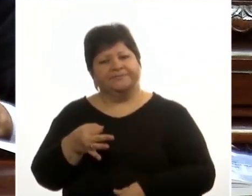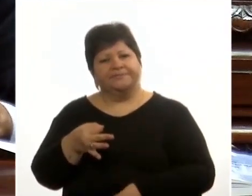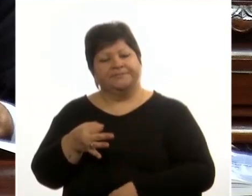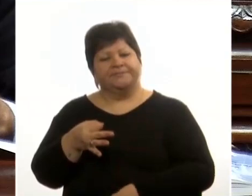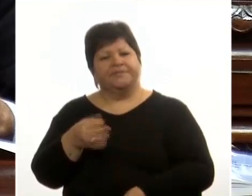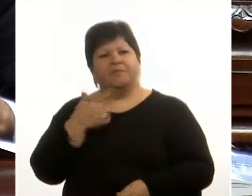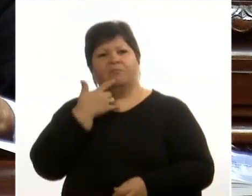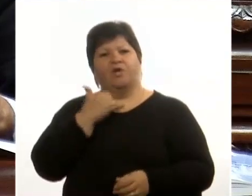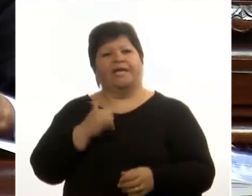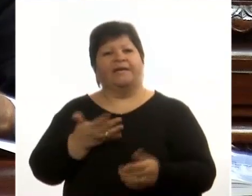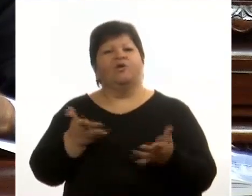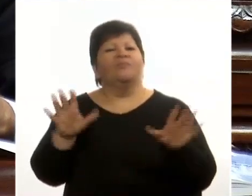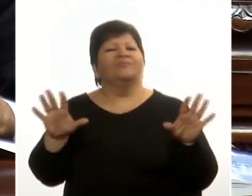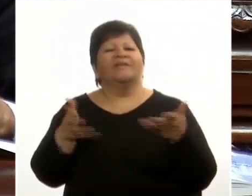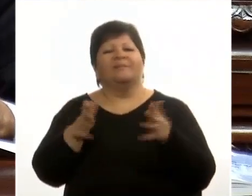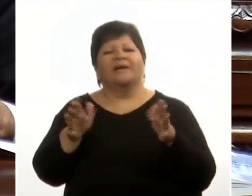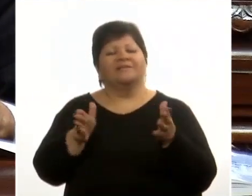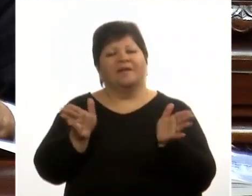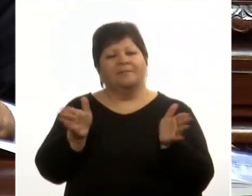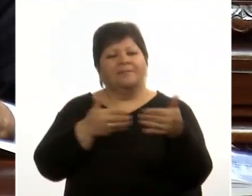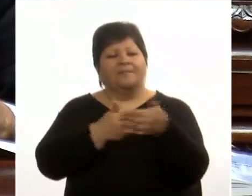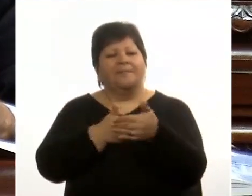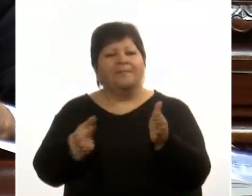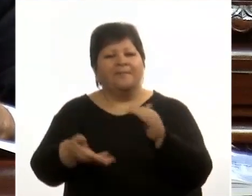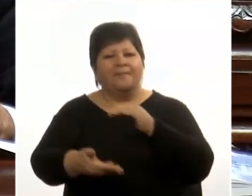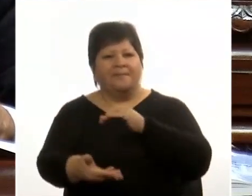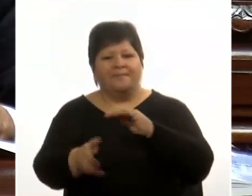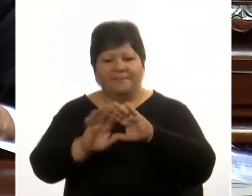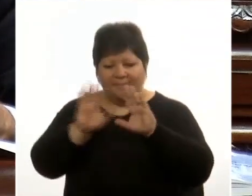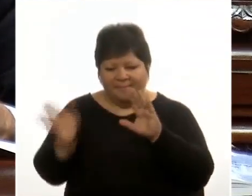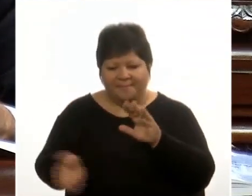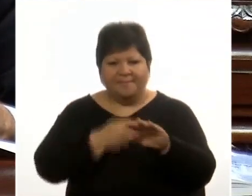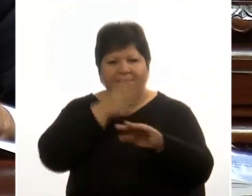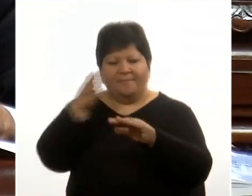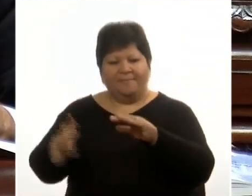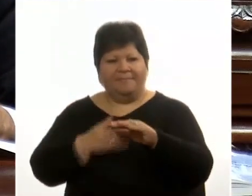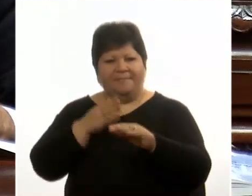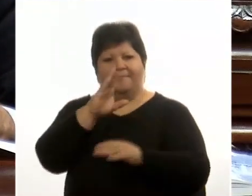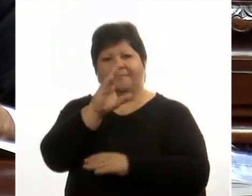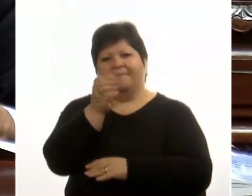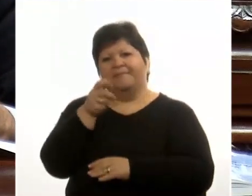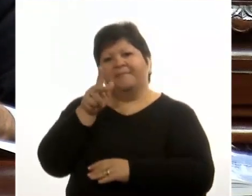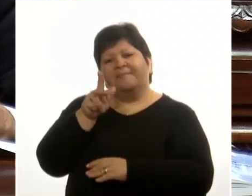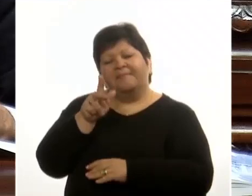Por ejemplo, lo que pasa con el packing en el sector.